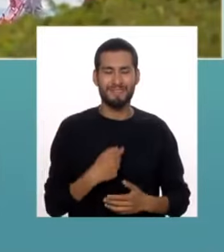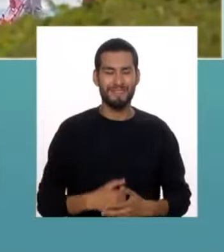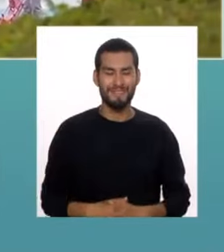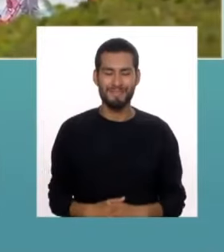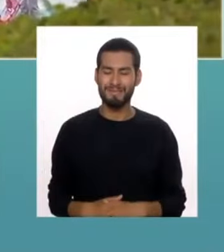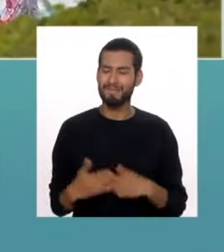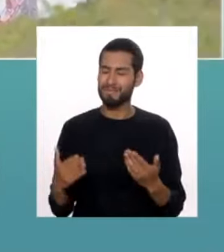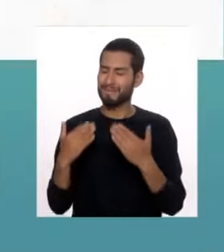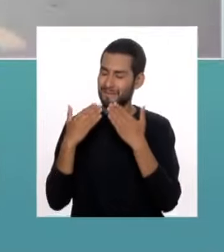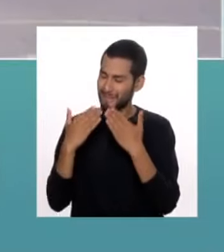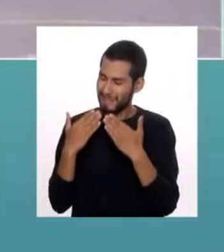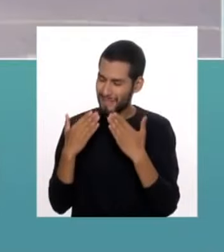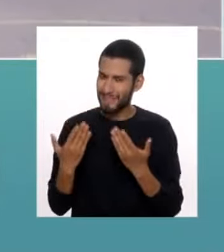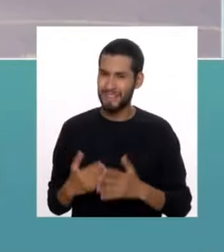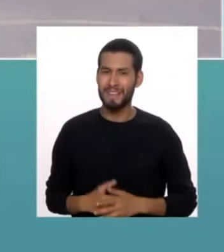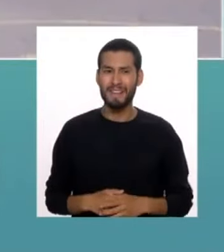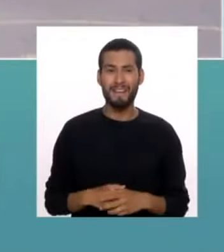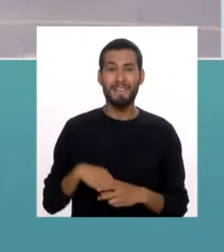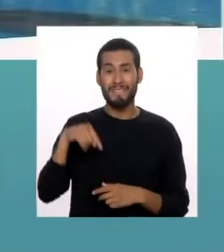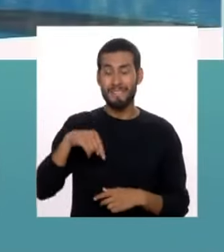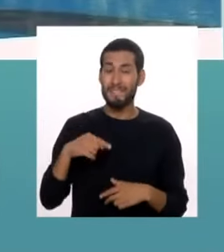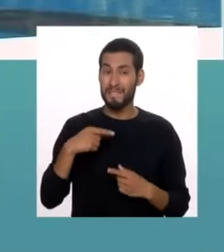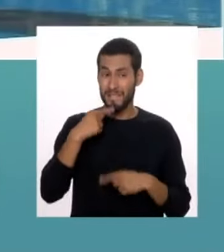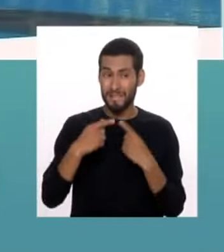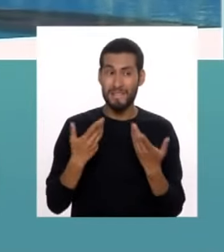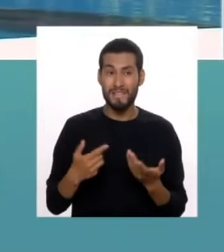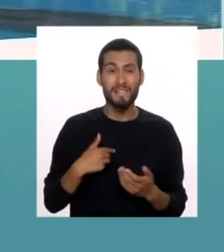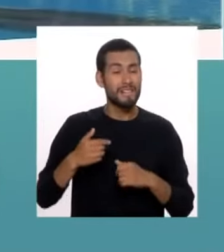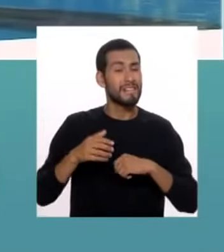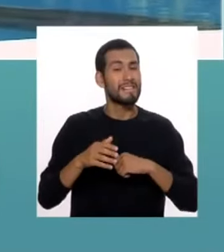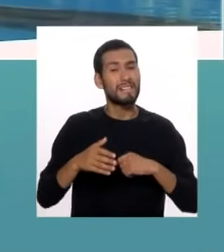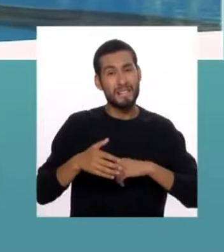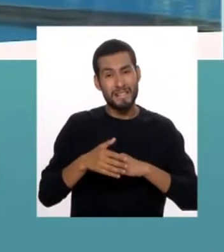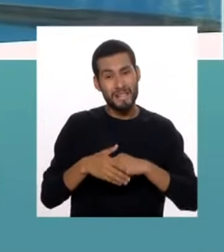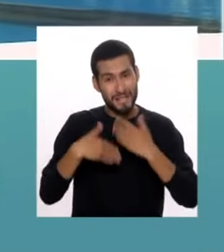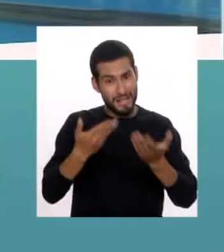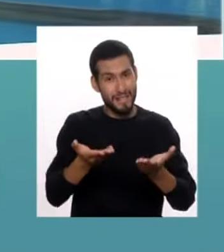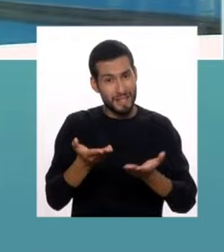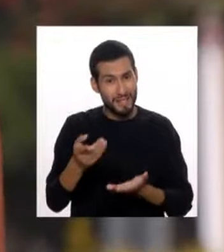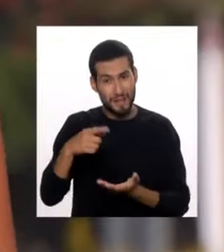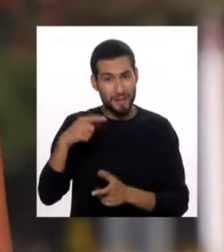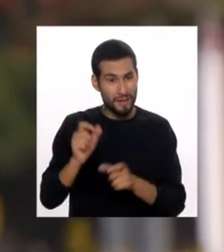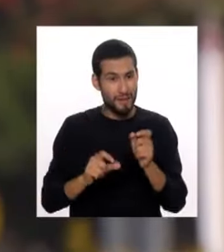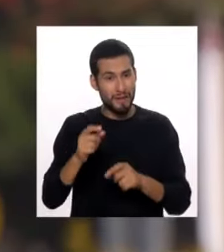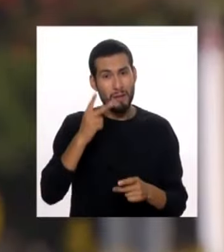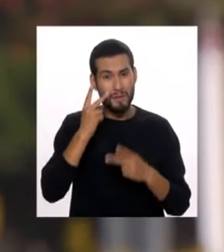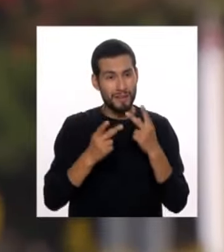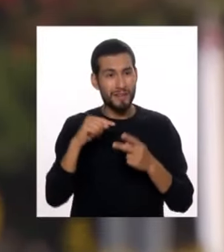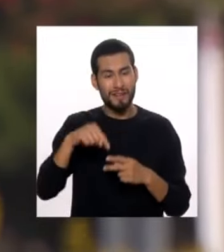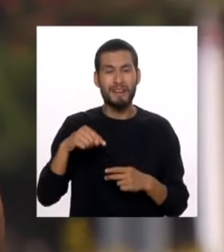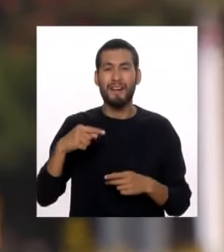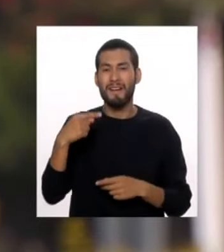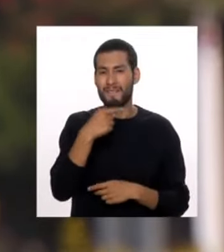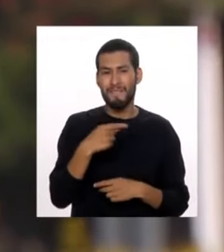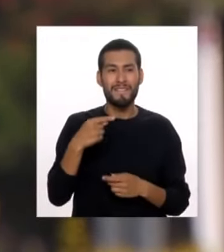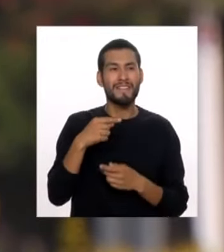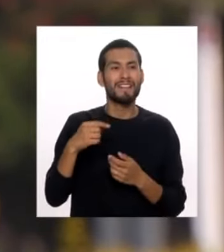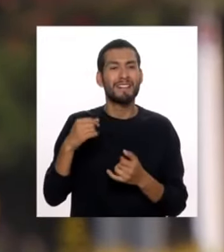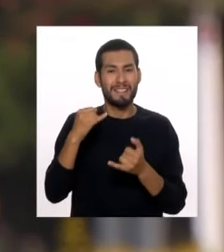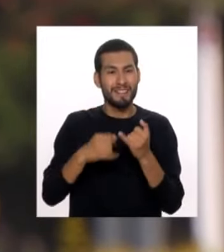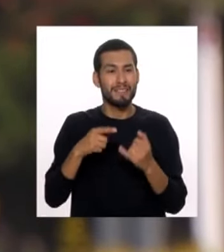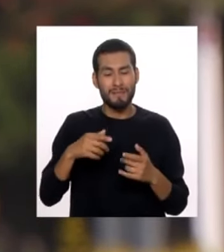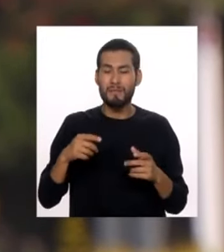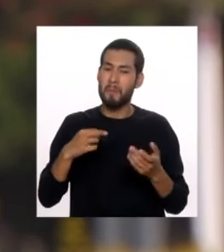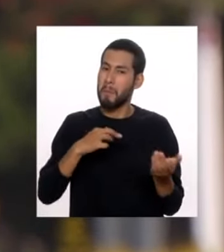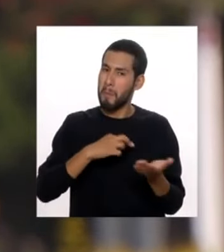Muchas gracias y en este sentido extendemos la invitación a todas las personas a que puedan visitar también este fin de semana, empezar en uno